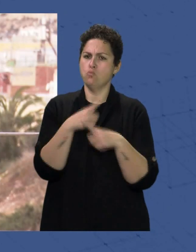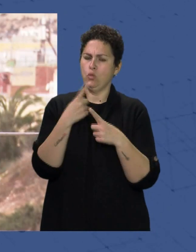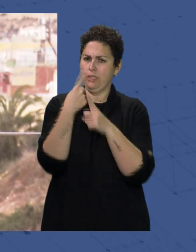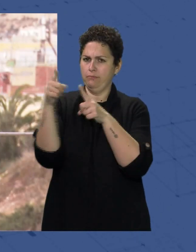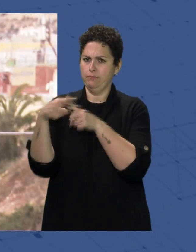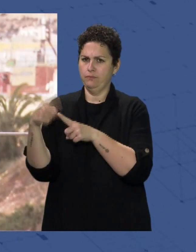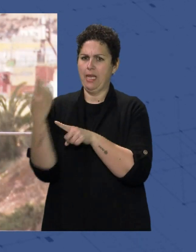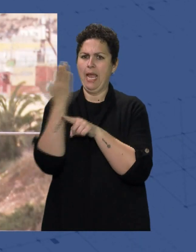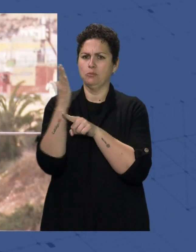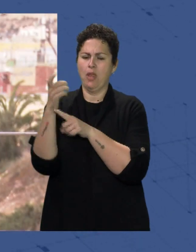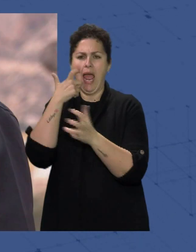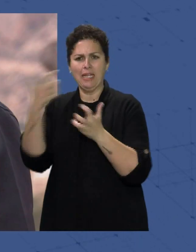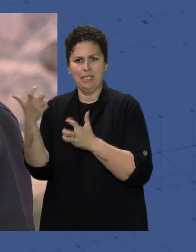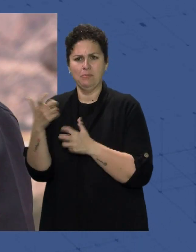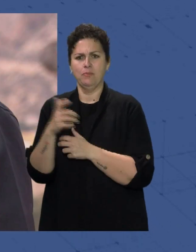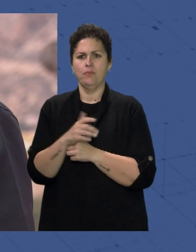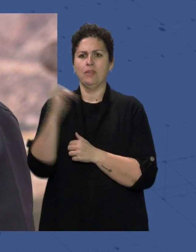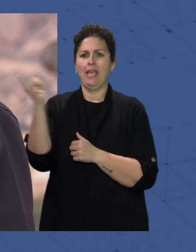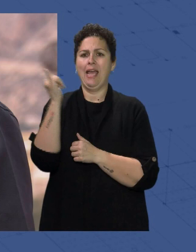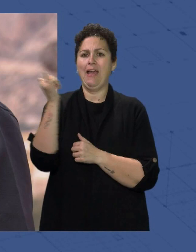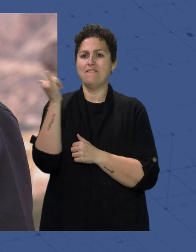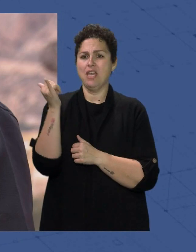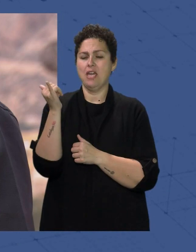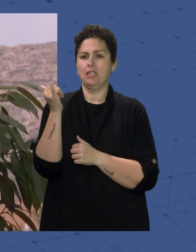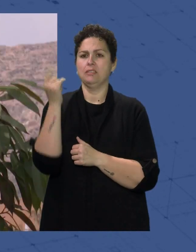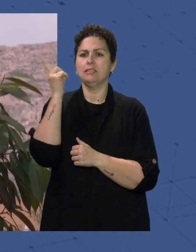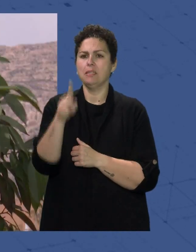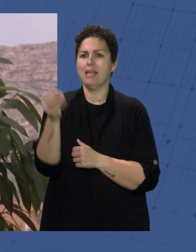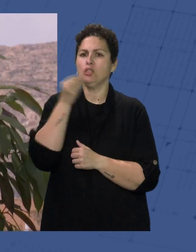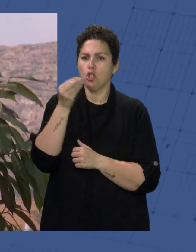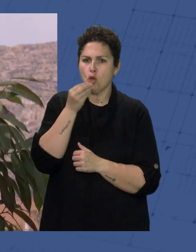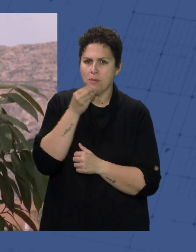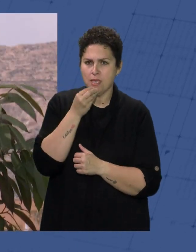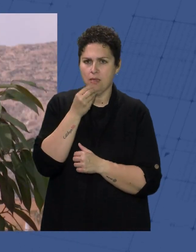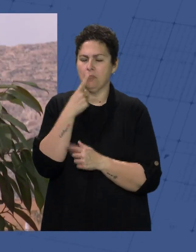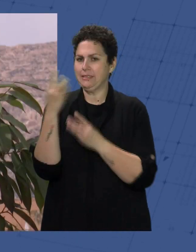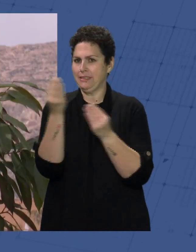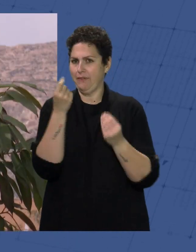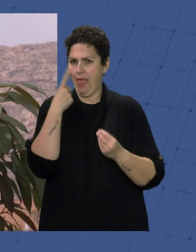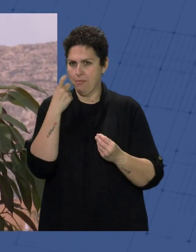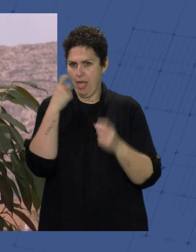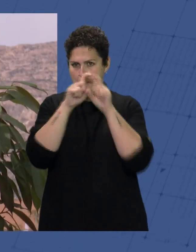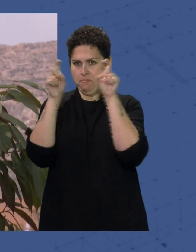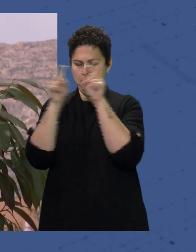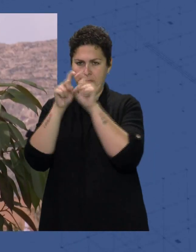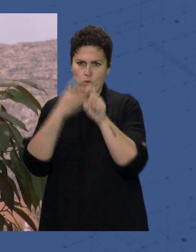de artistas Como Javier Lozano y Lauset Y Gastronomía A través de Sabores Almería De los empresarios de Almería Porque habrá una degustación De